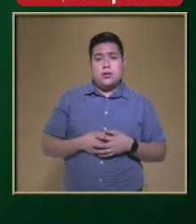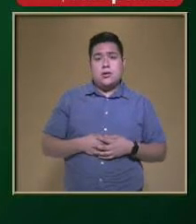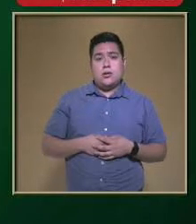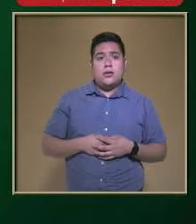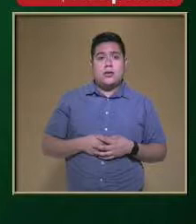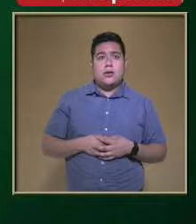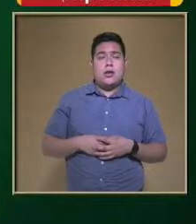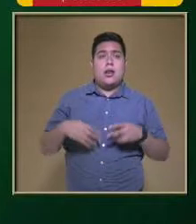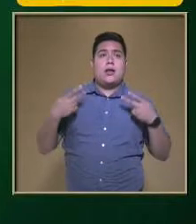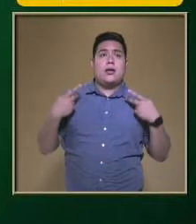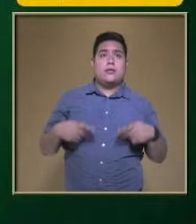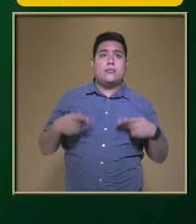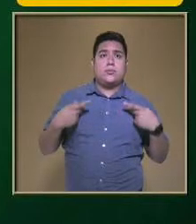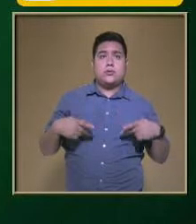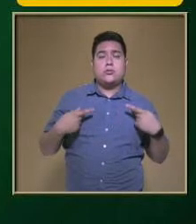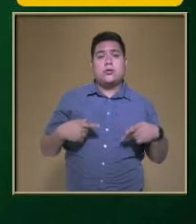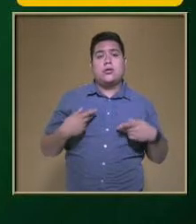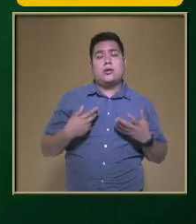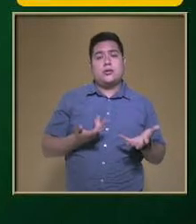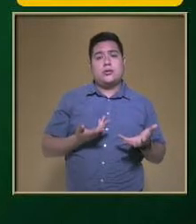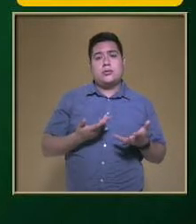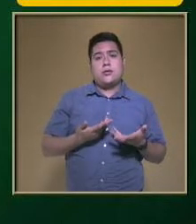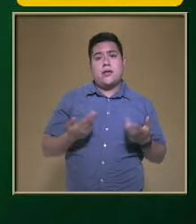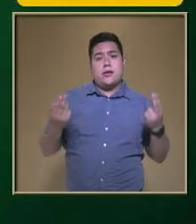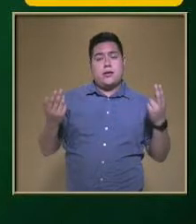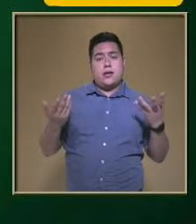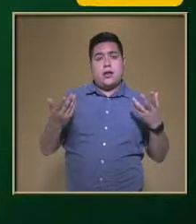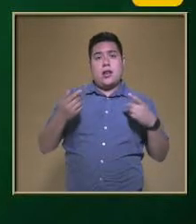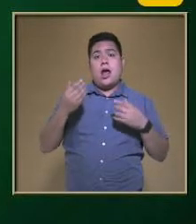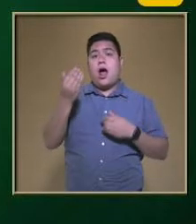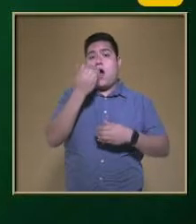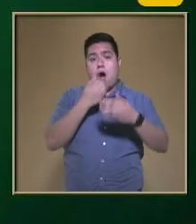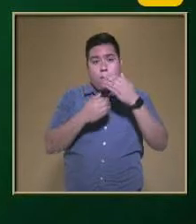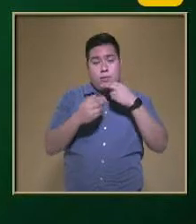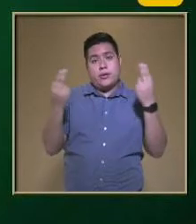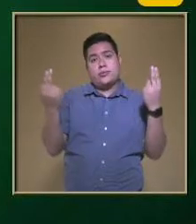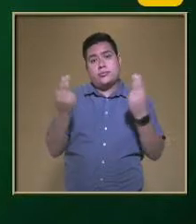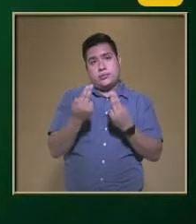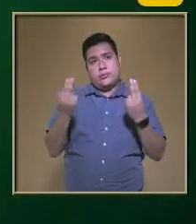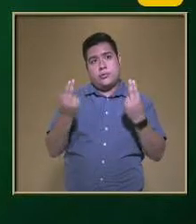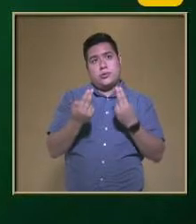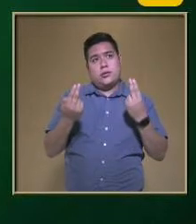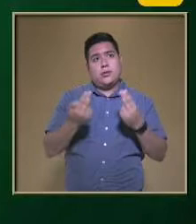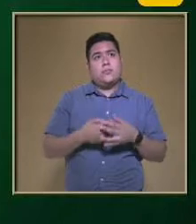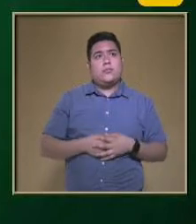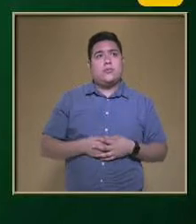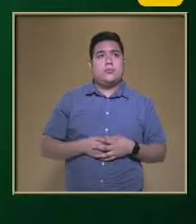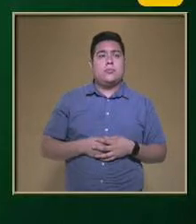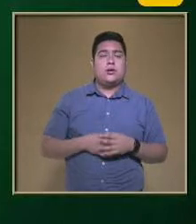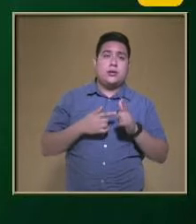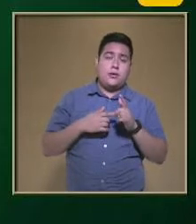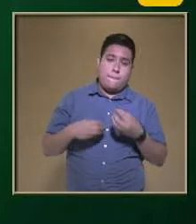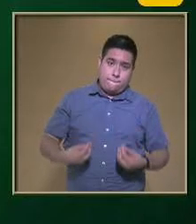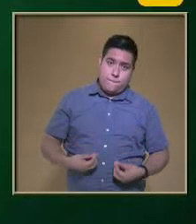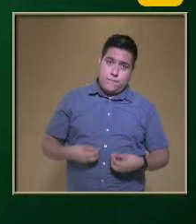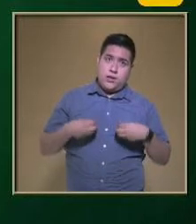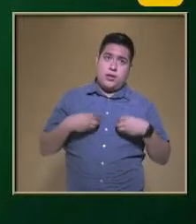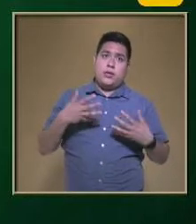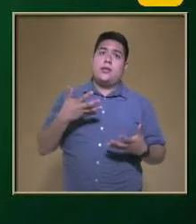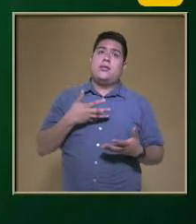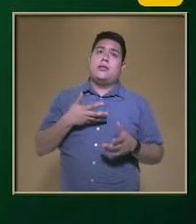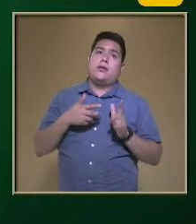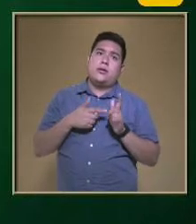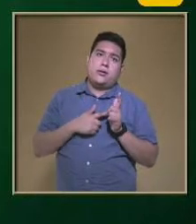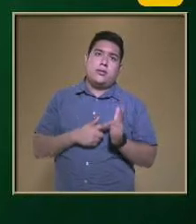humanos Y la salud Necesitamos adquirir Los insumos necesarios Para mantenernos vivos Recuerden que en